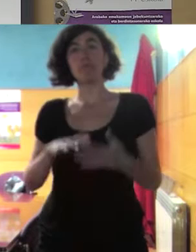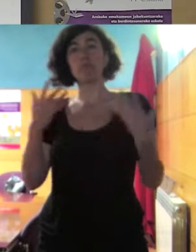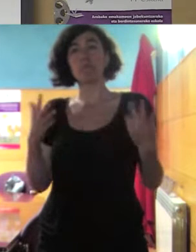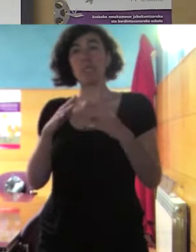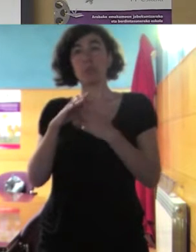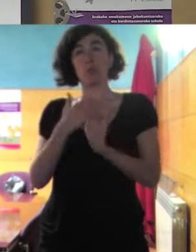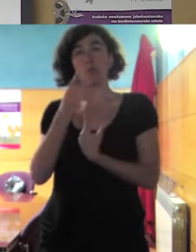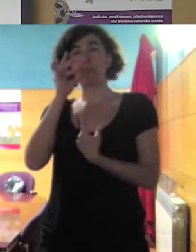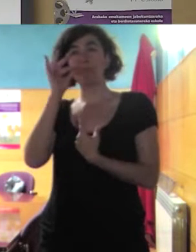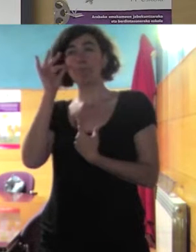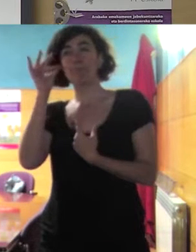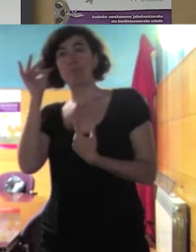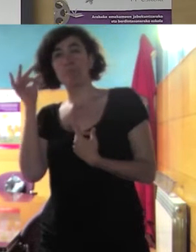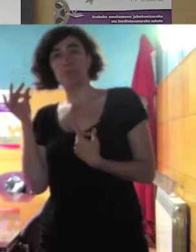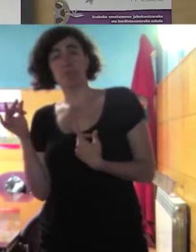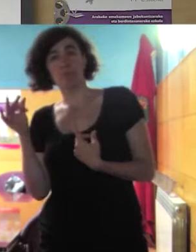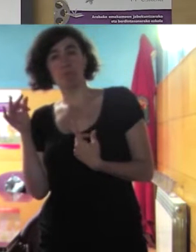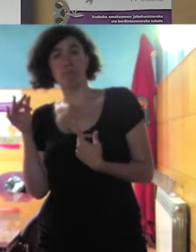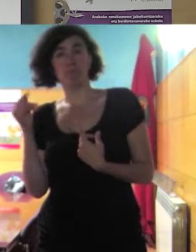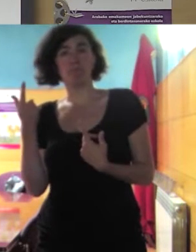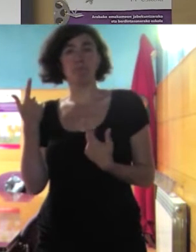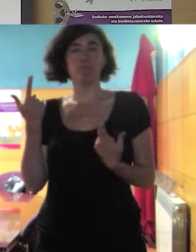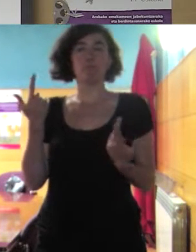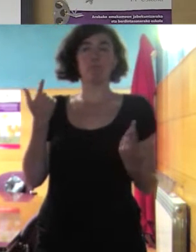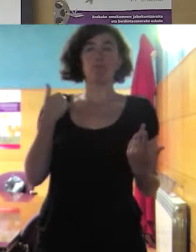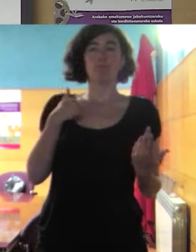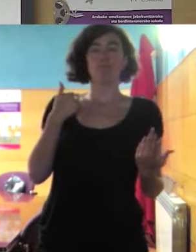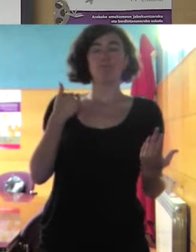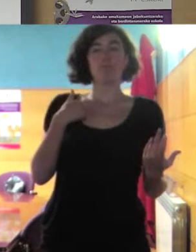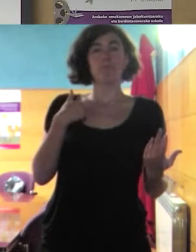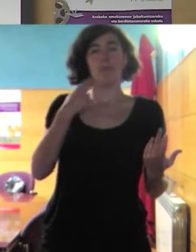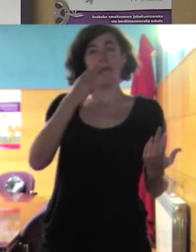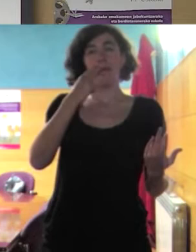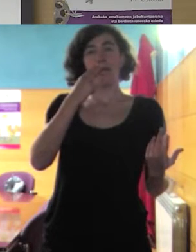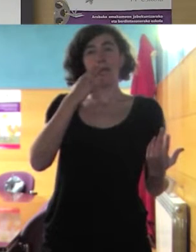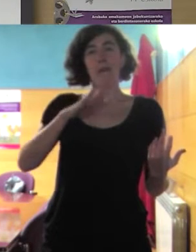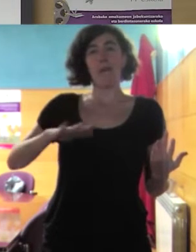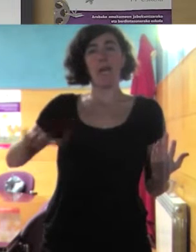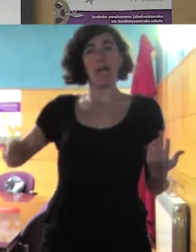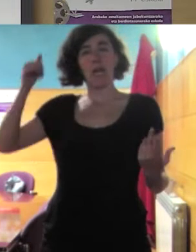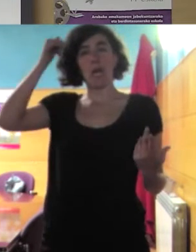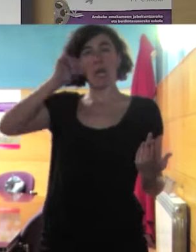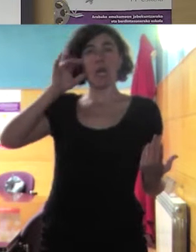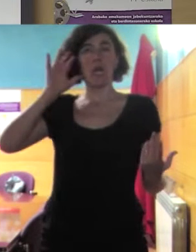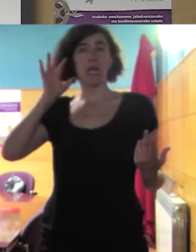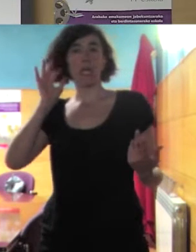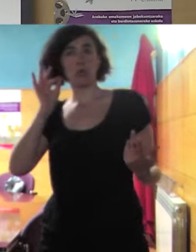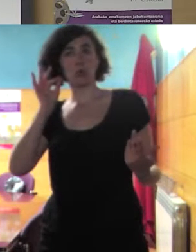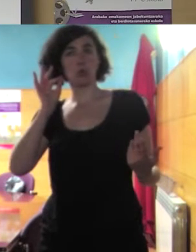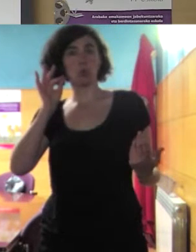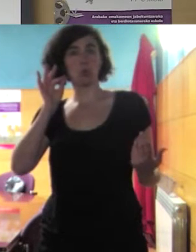que no podemos caer en el relativismo cultural y que los niños tienen que aprender a nadar y que las niñas